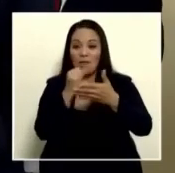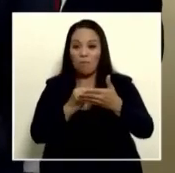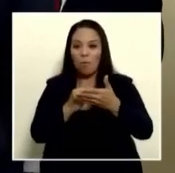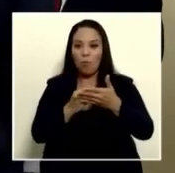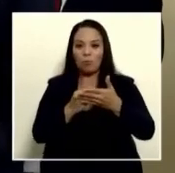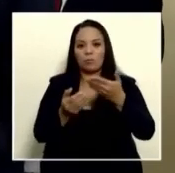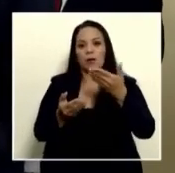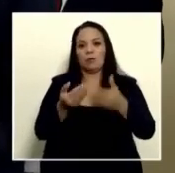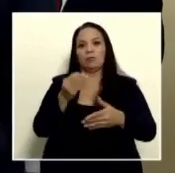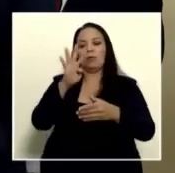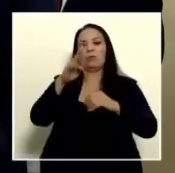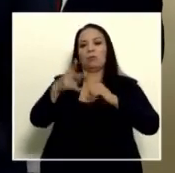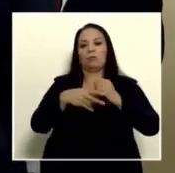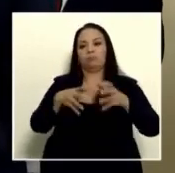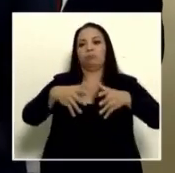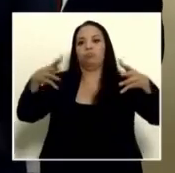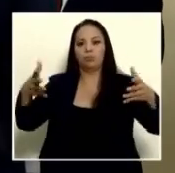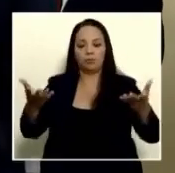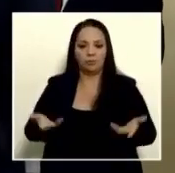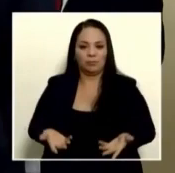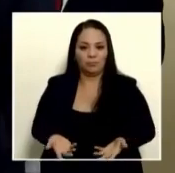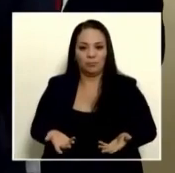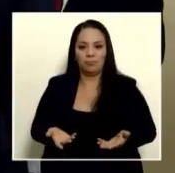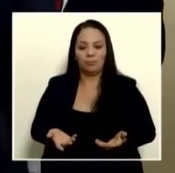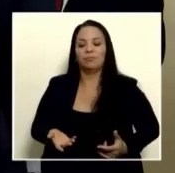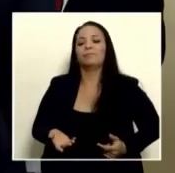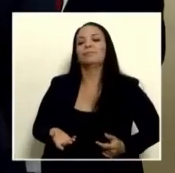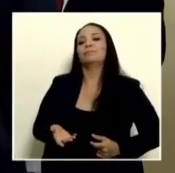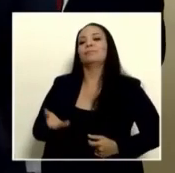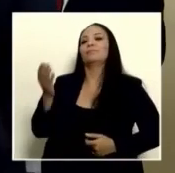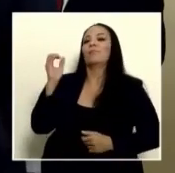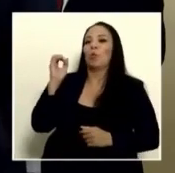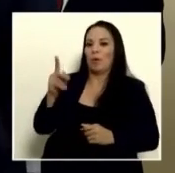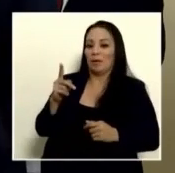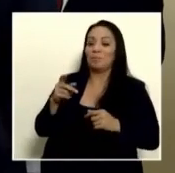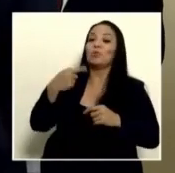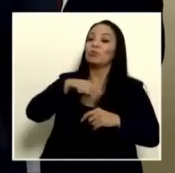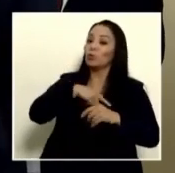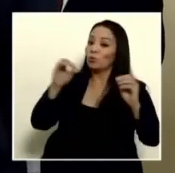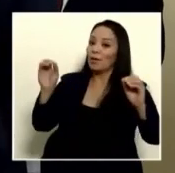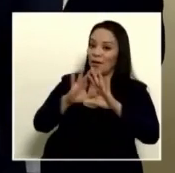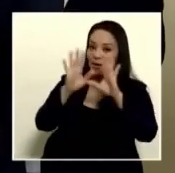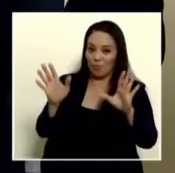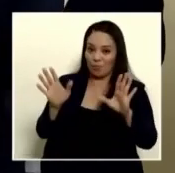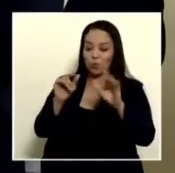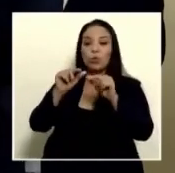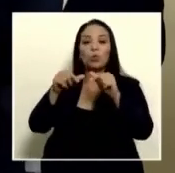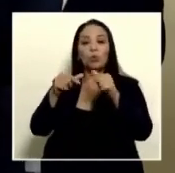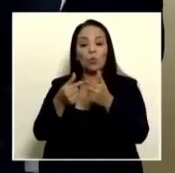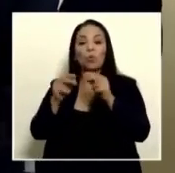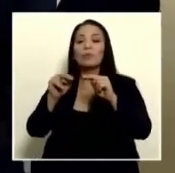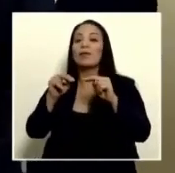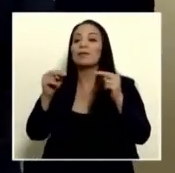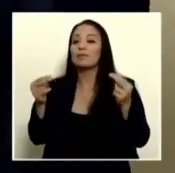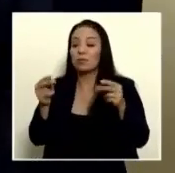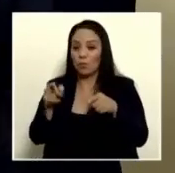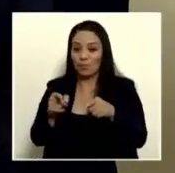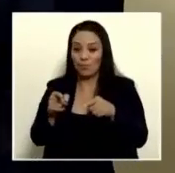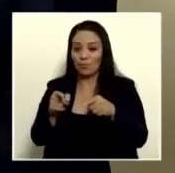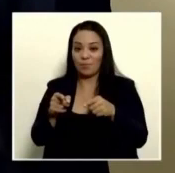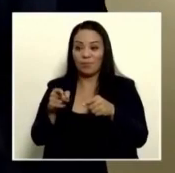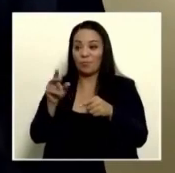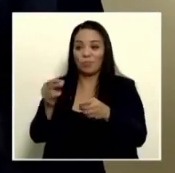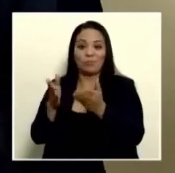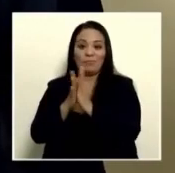la proporción en la expansión del área del sitio. Ok. Entonces, aclaramos que el Grupo La Nación no ha